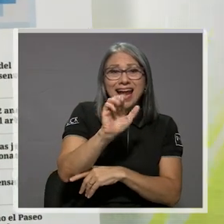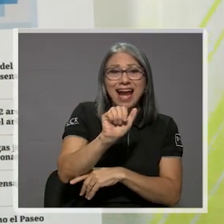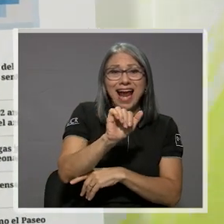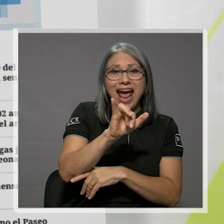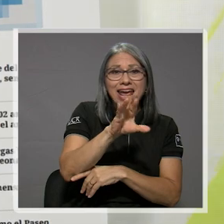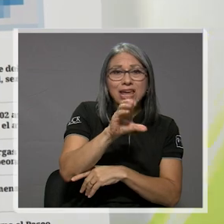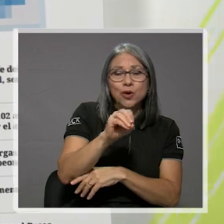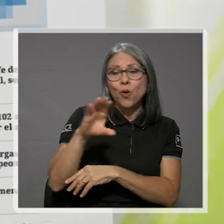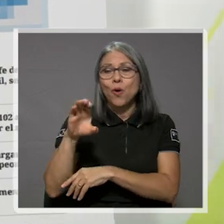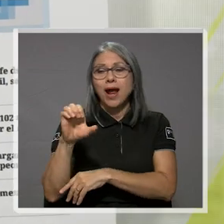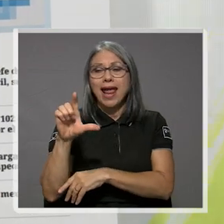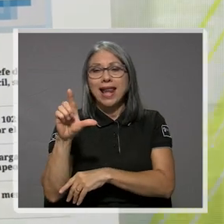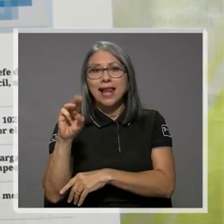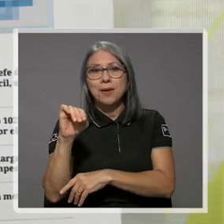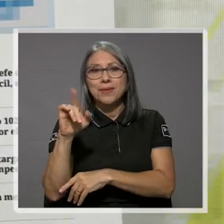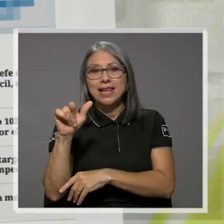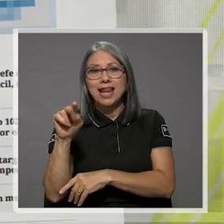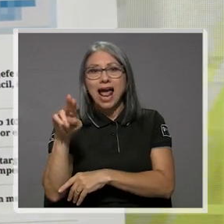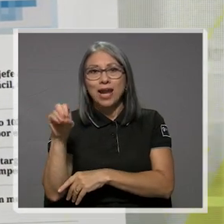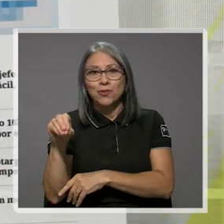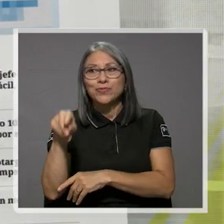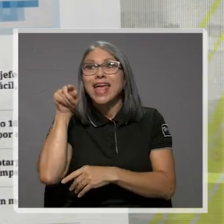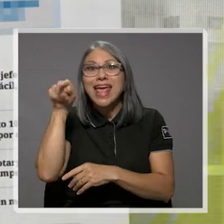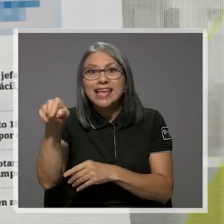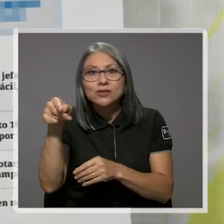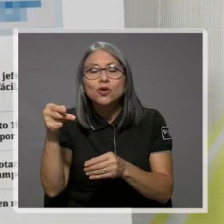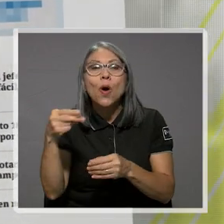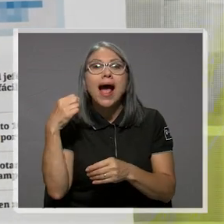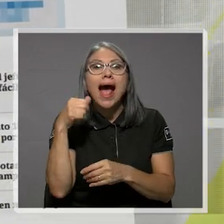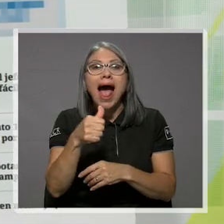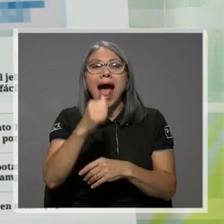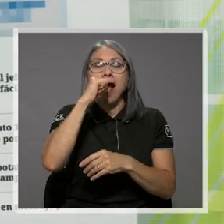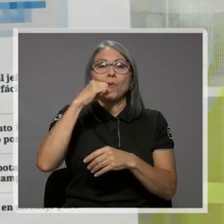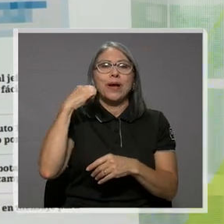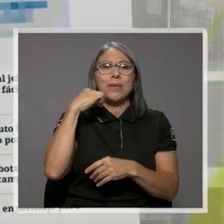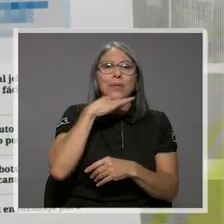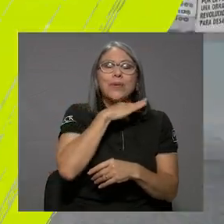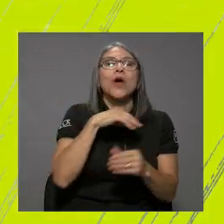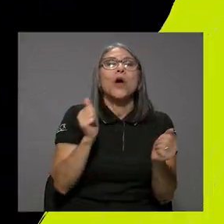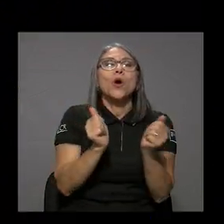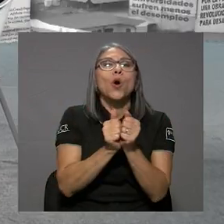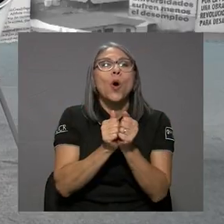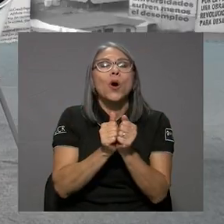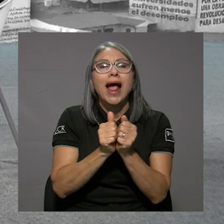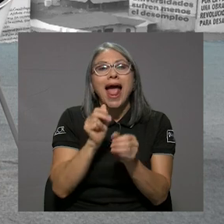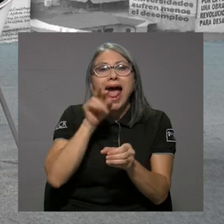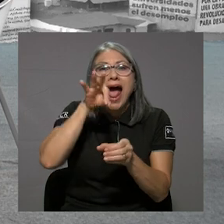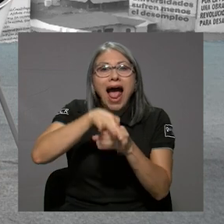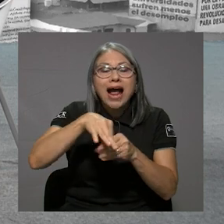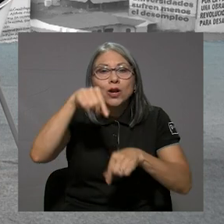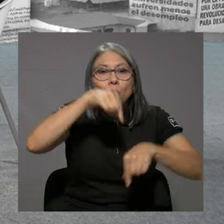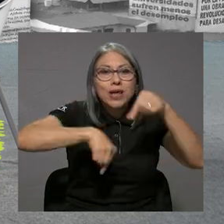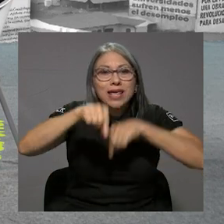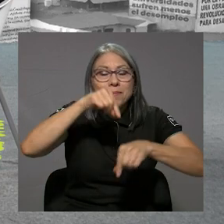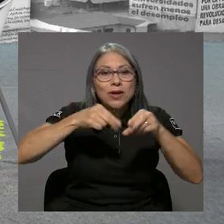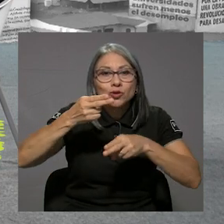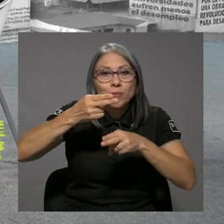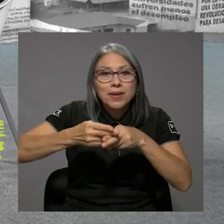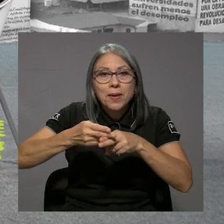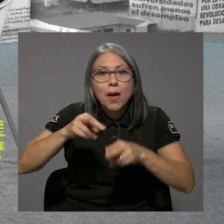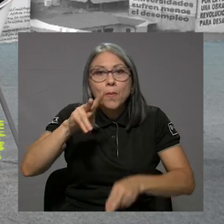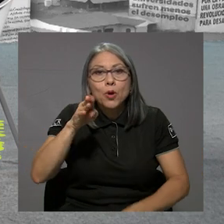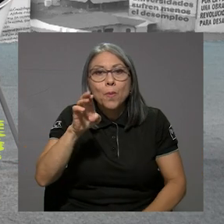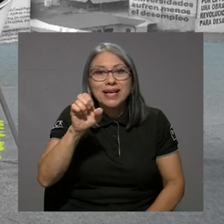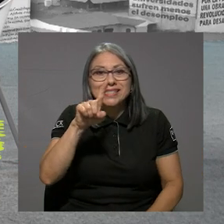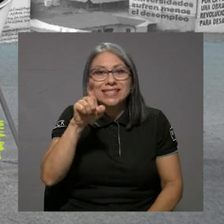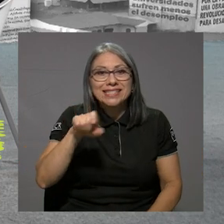el Milano, que fue con contaminación con agroquímicos, principalmente el bromacil, que luego ocurre este